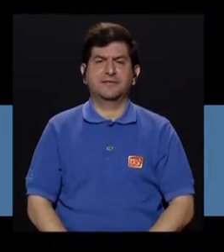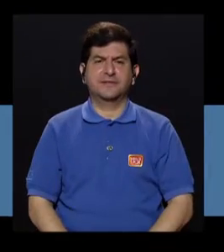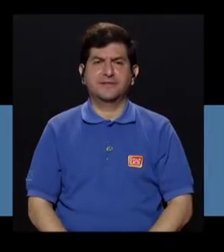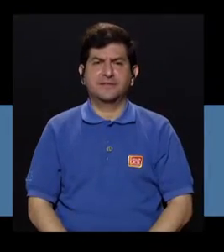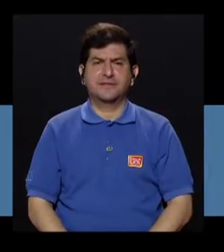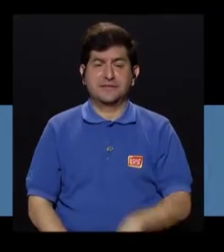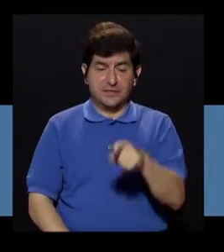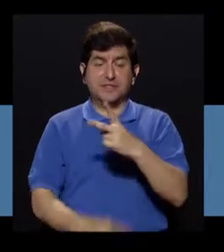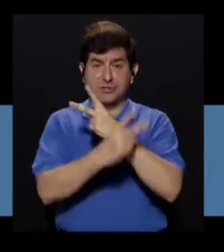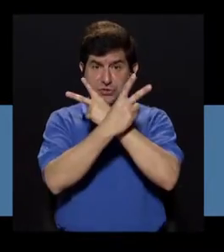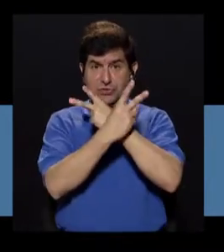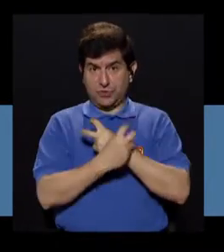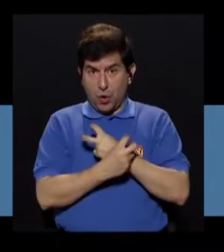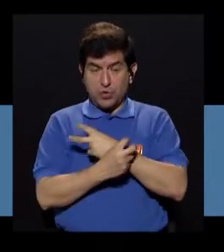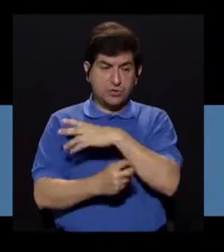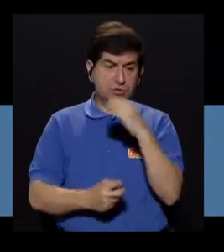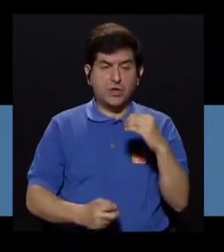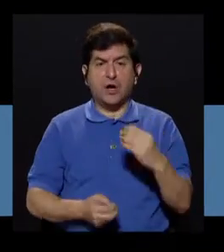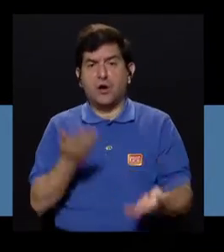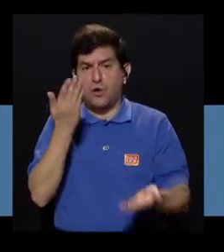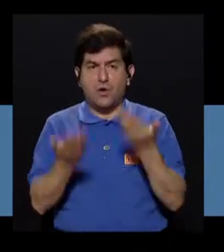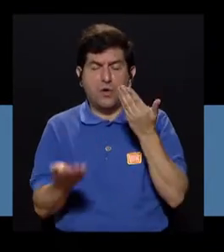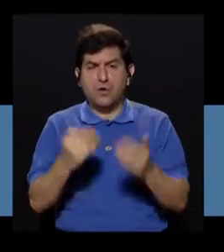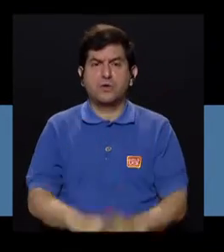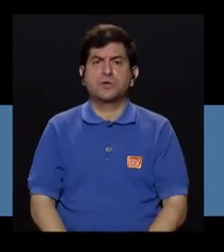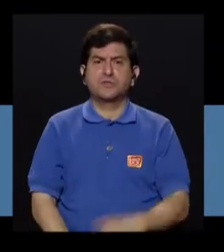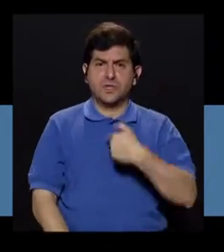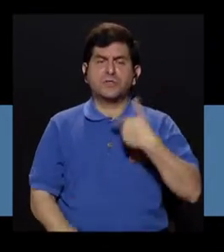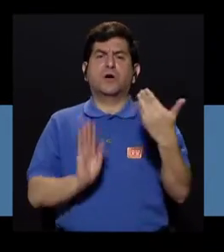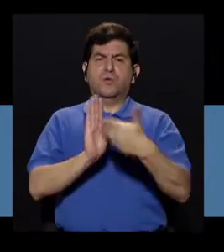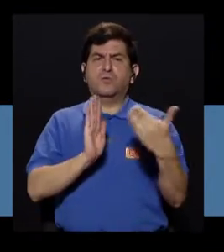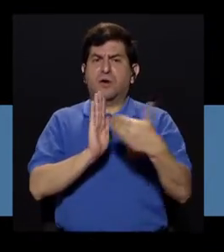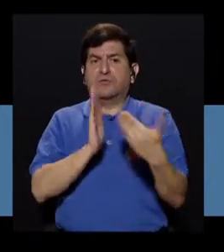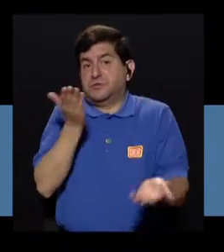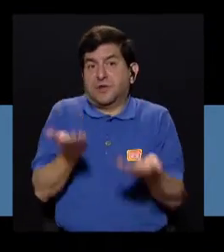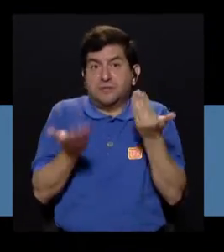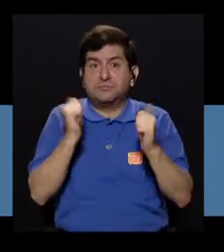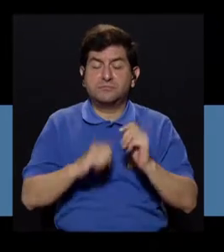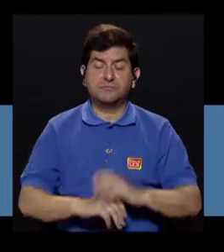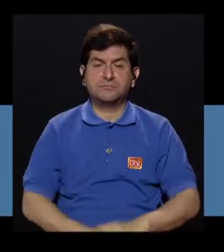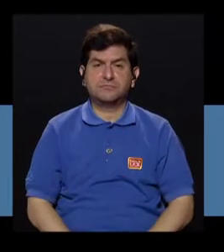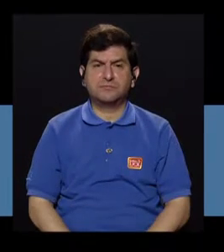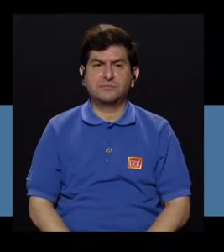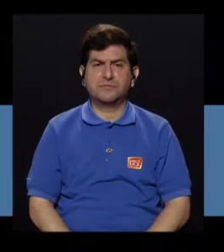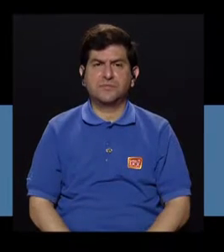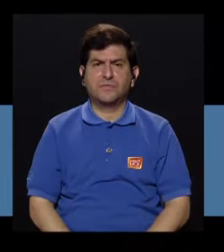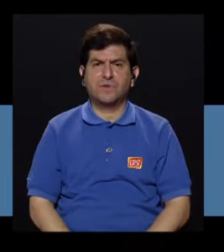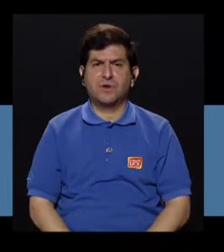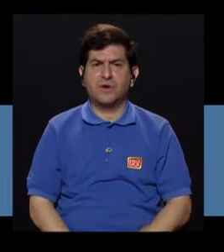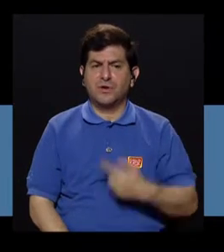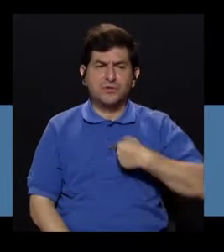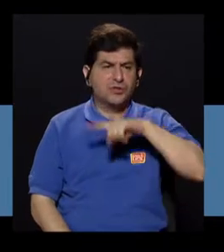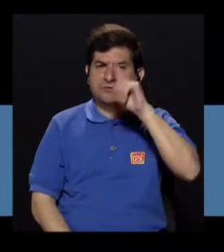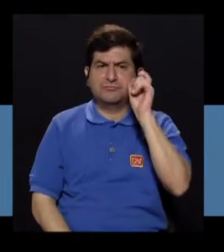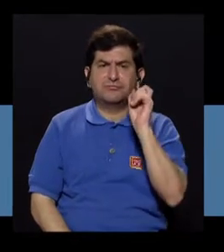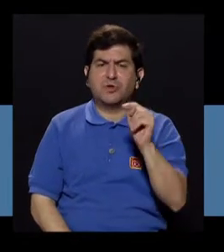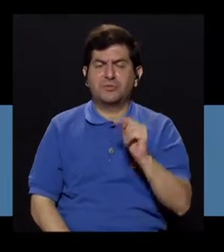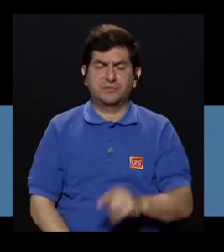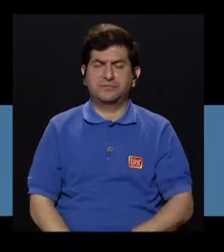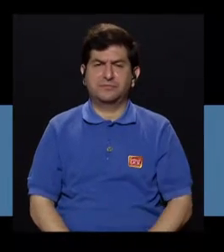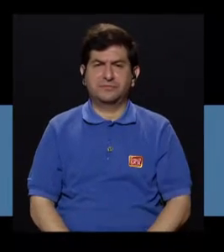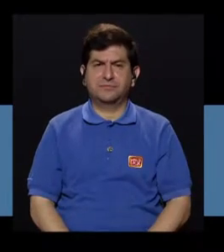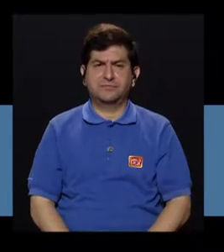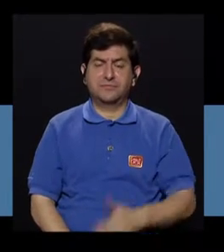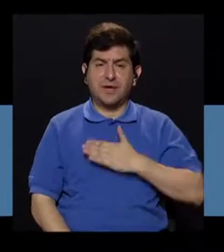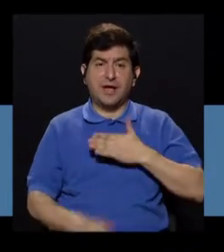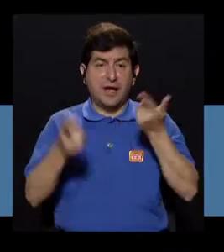son tóxicas o le van a causar algún daño, no sé. No tendría ninguna consulta